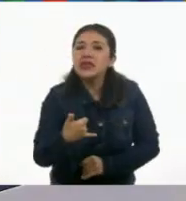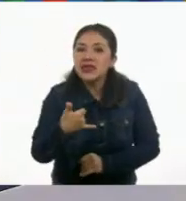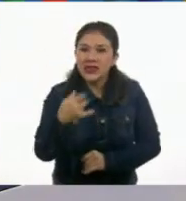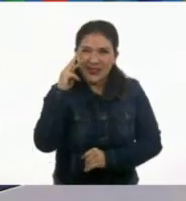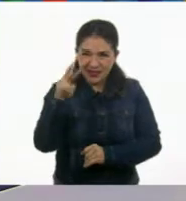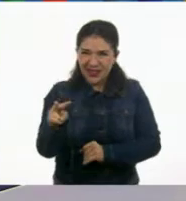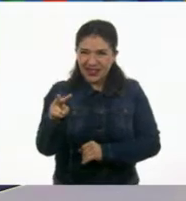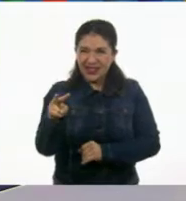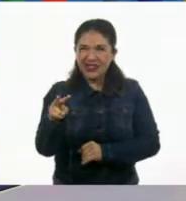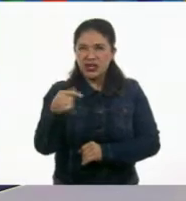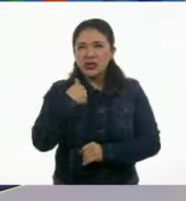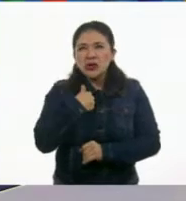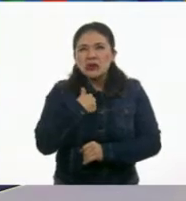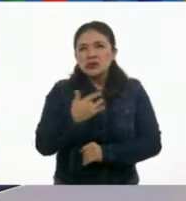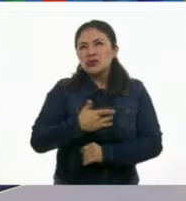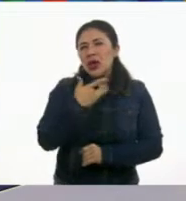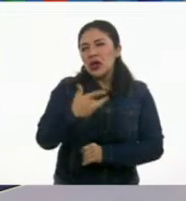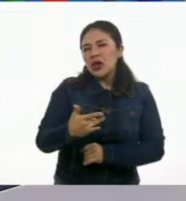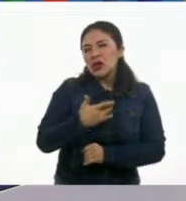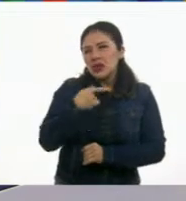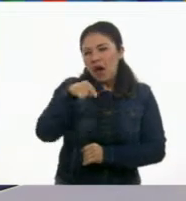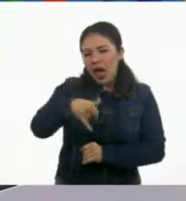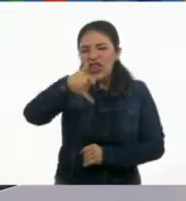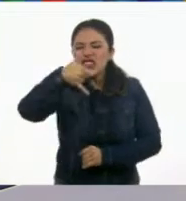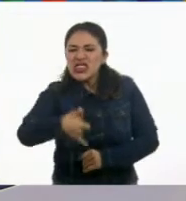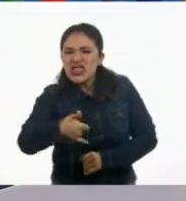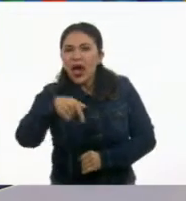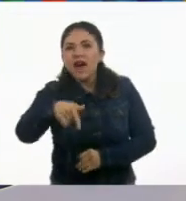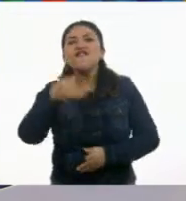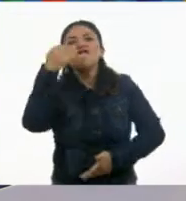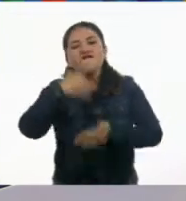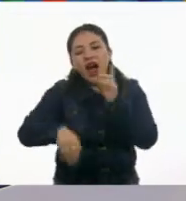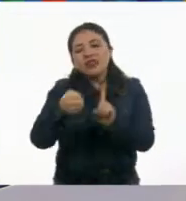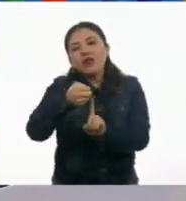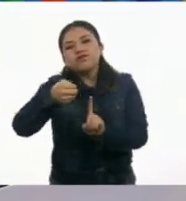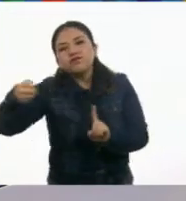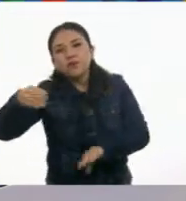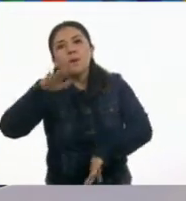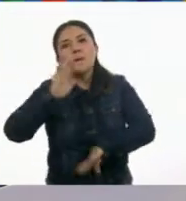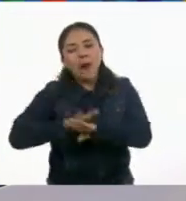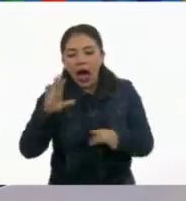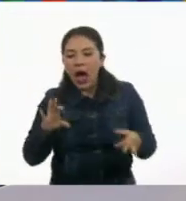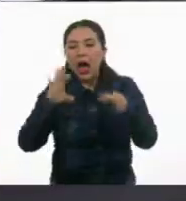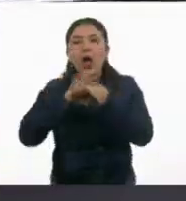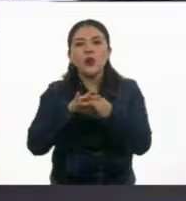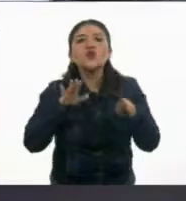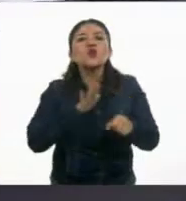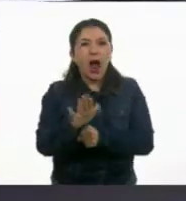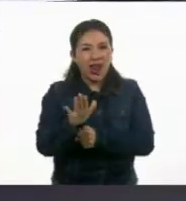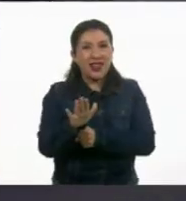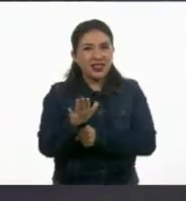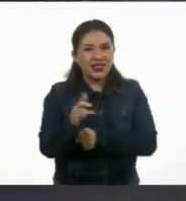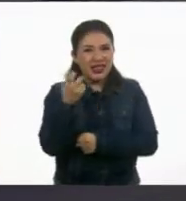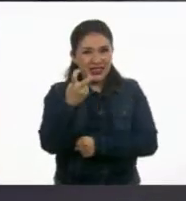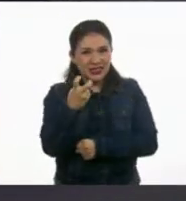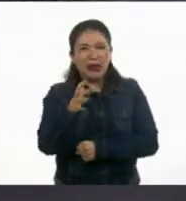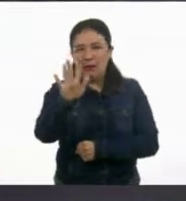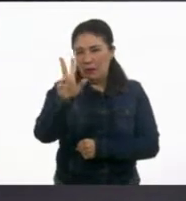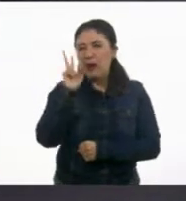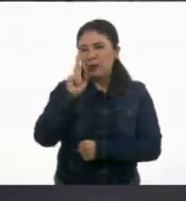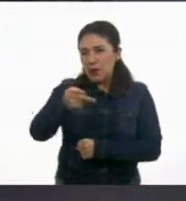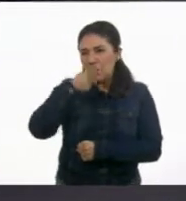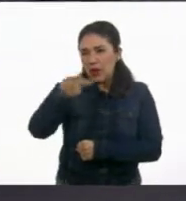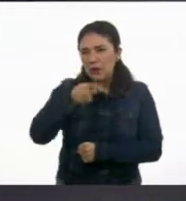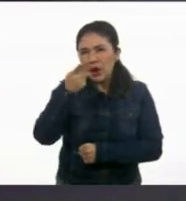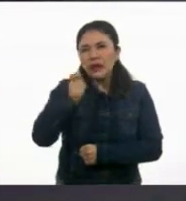así que me suena a que esta oración está incompleta y entonces necesita unirse con otra. A ver, vamos a localizar. Tú estás